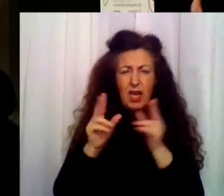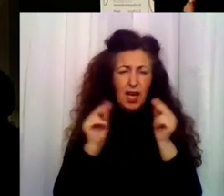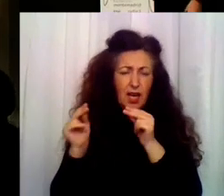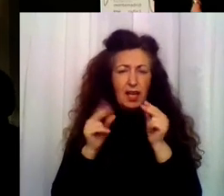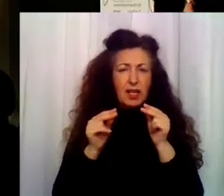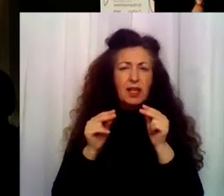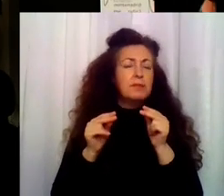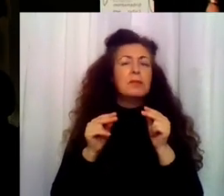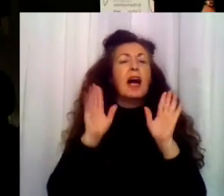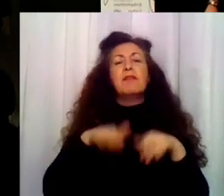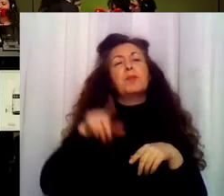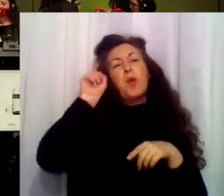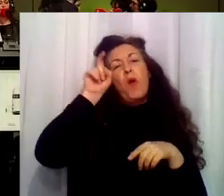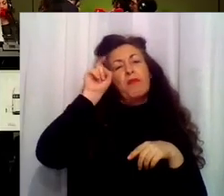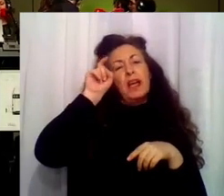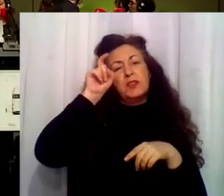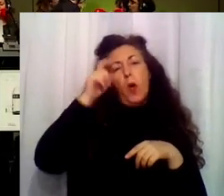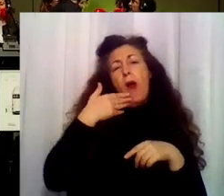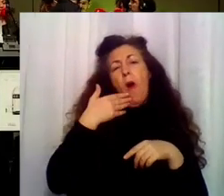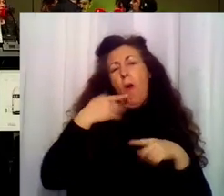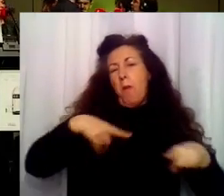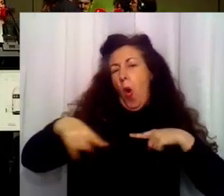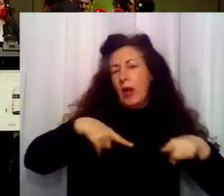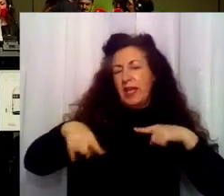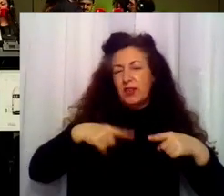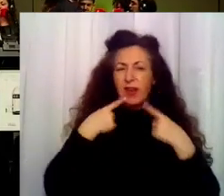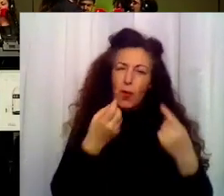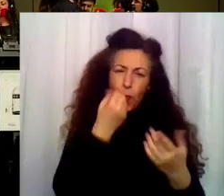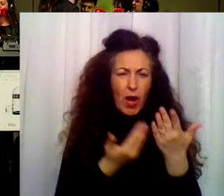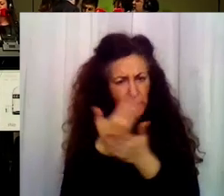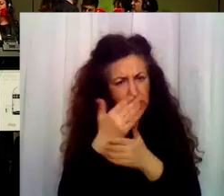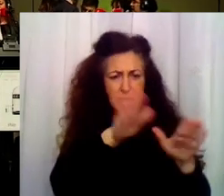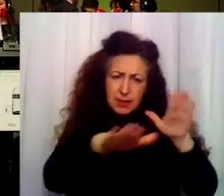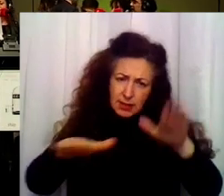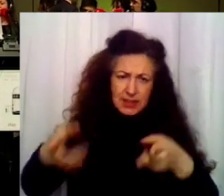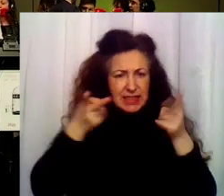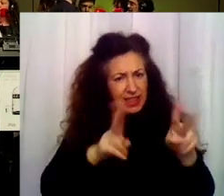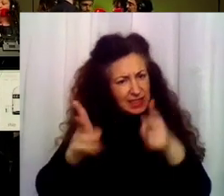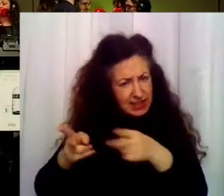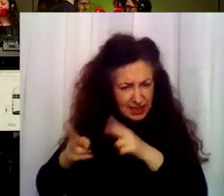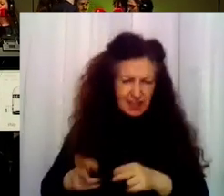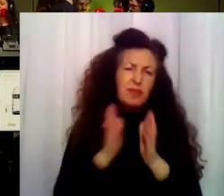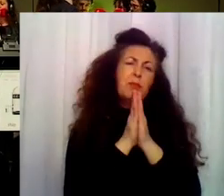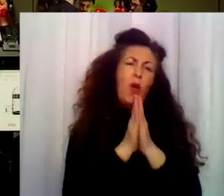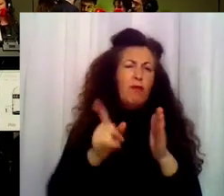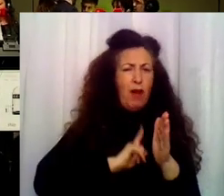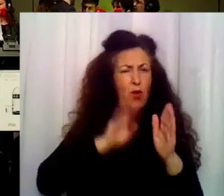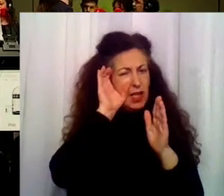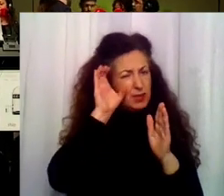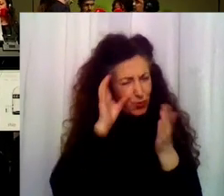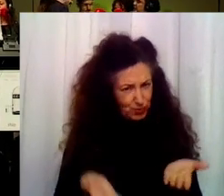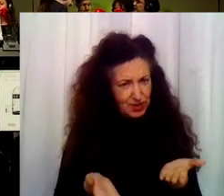Buenos días, ¿qué tal estáis? Buenos días. A ver, vamos sentándonos. A ver, por favor, ¿me escucháis un poquito?